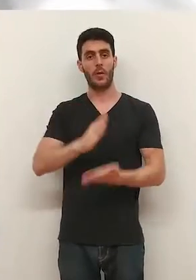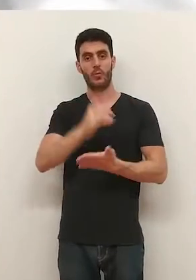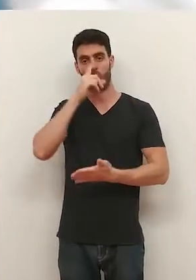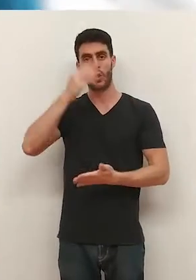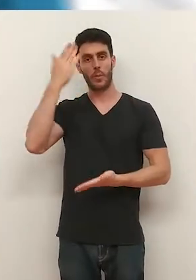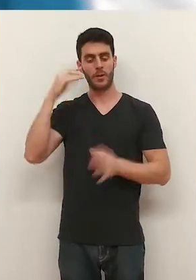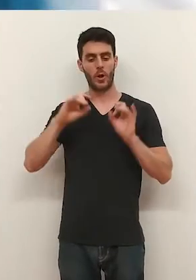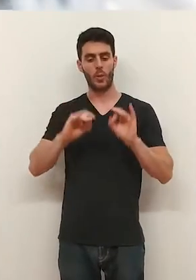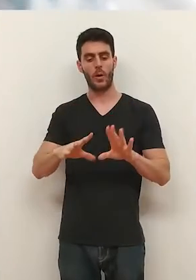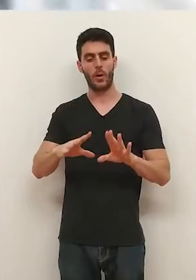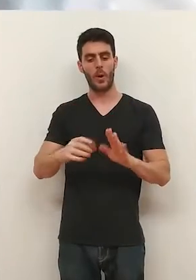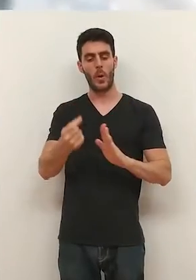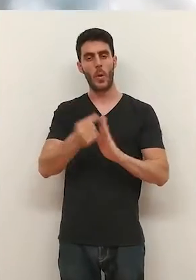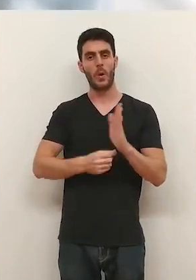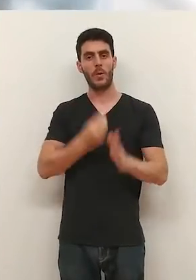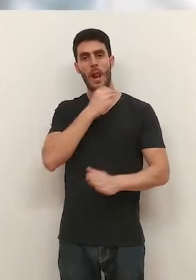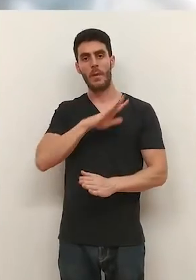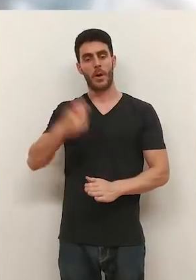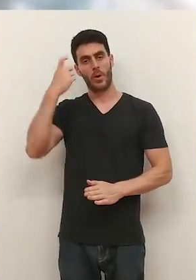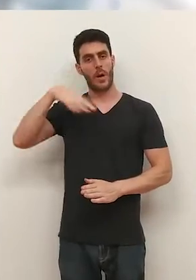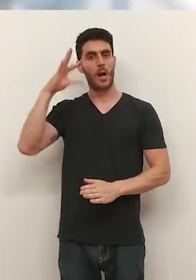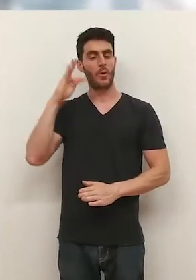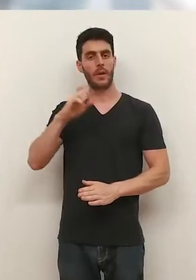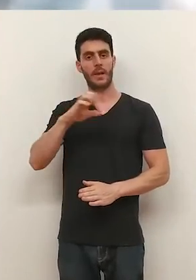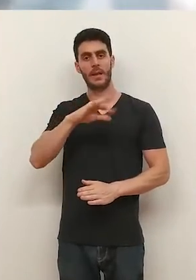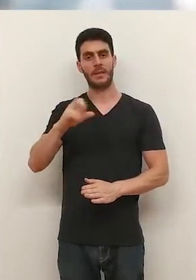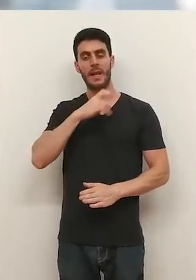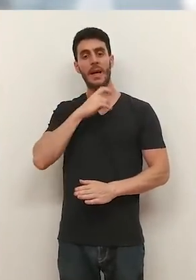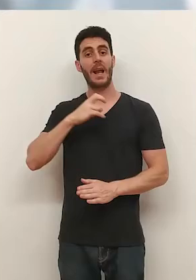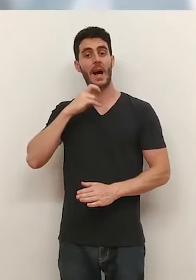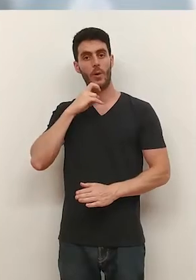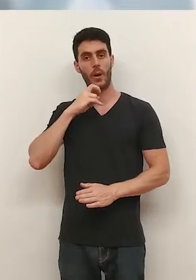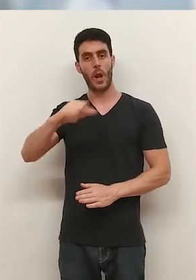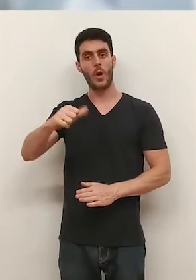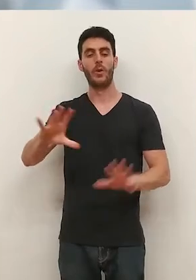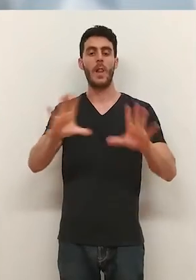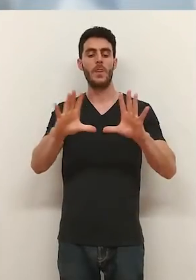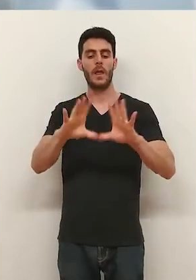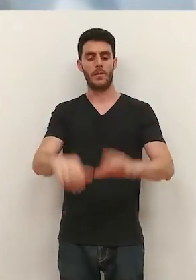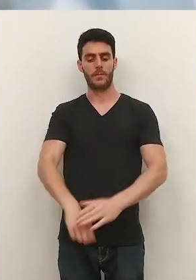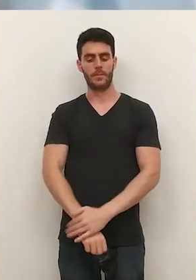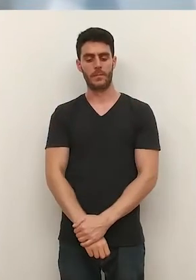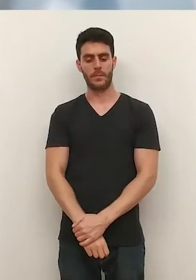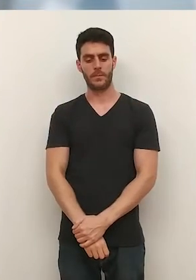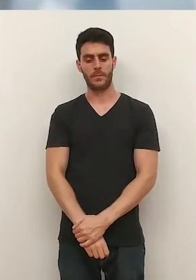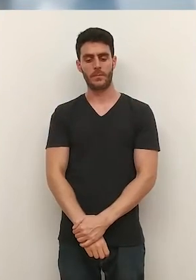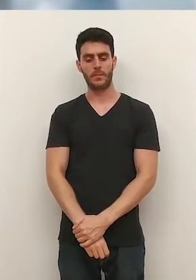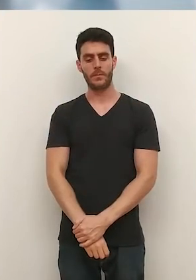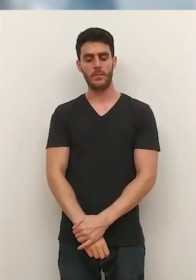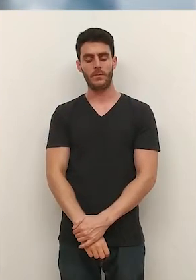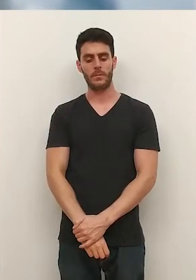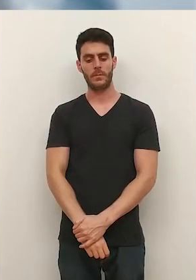,5, idéntica a la del curso pasado. La mejor calificación la ha obtenido una alumna de Teresianas de Calahorra que ha sacado un 10.